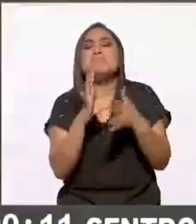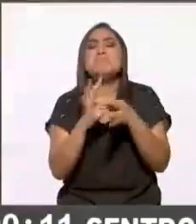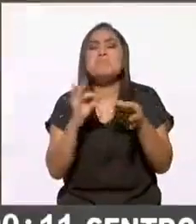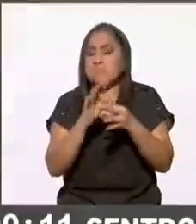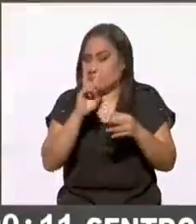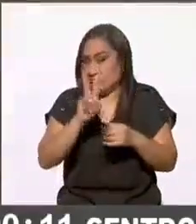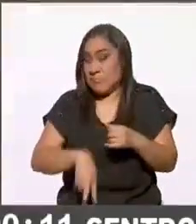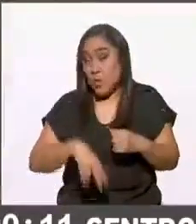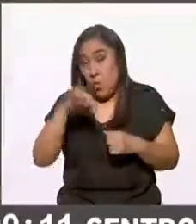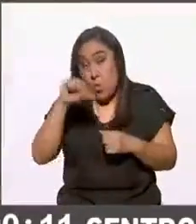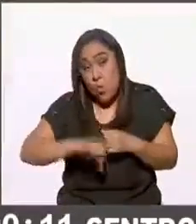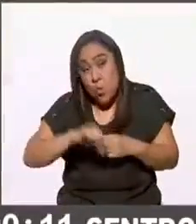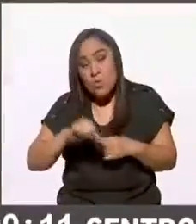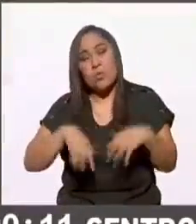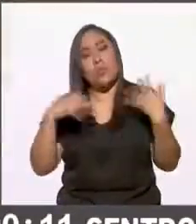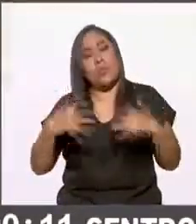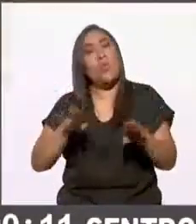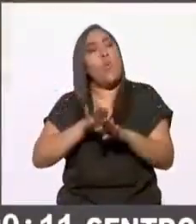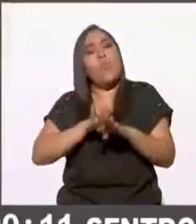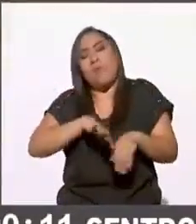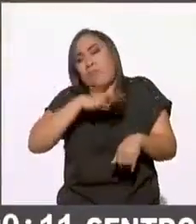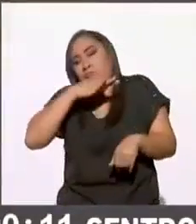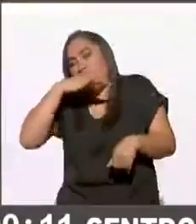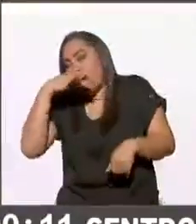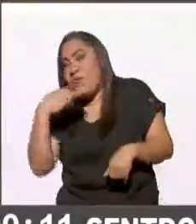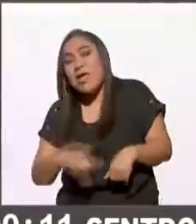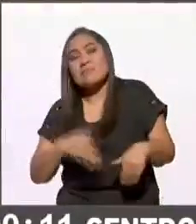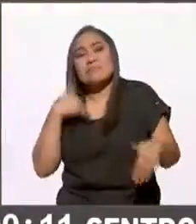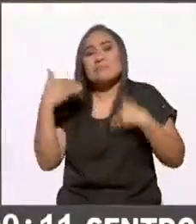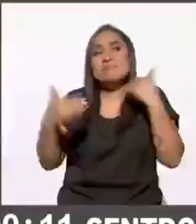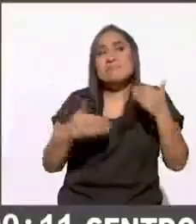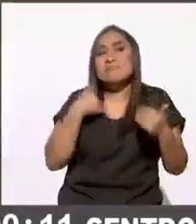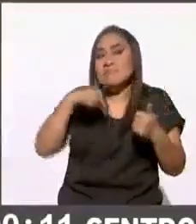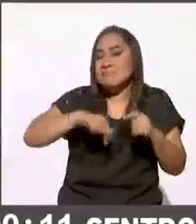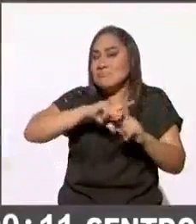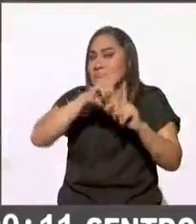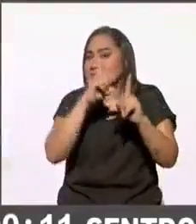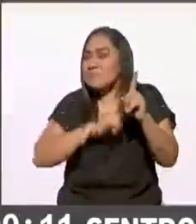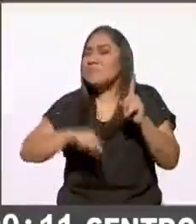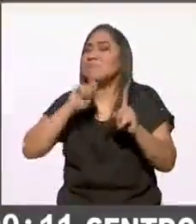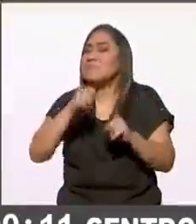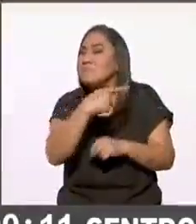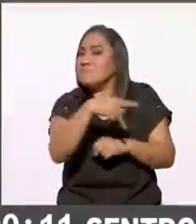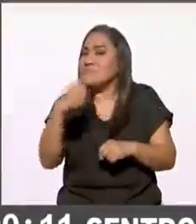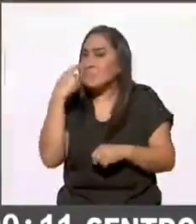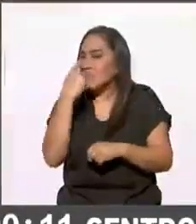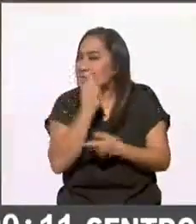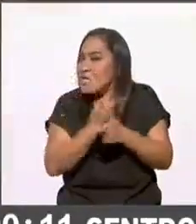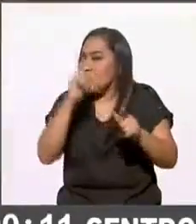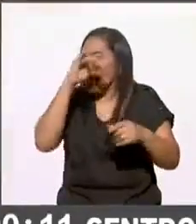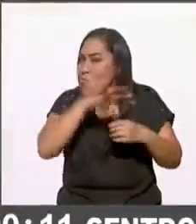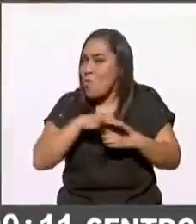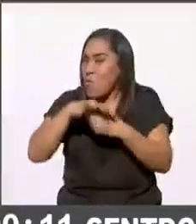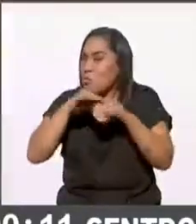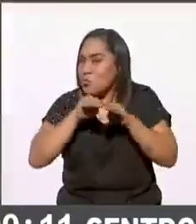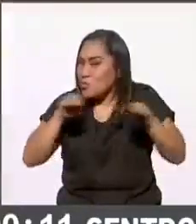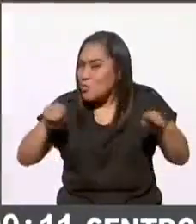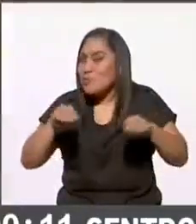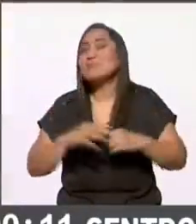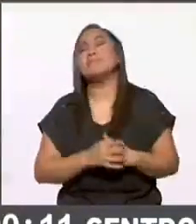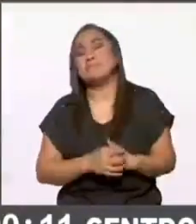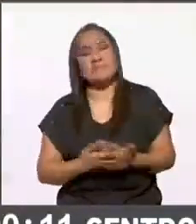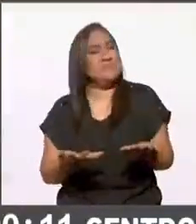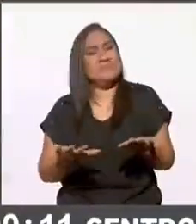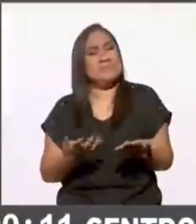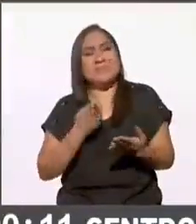sin duda fue una fiesta democrática la que se realizó en este país como ya bien señalan las autoridades electorales ¿por